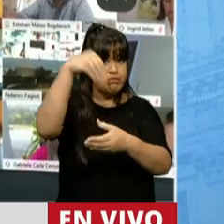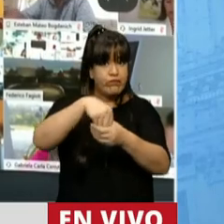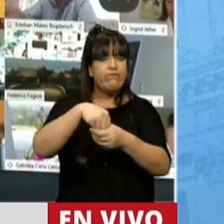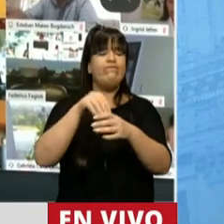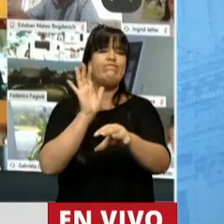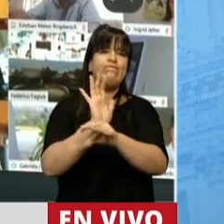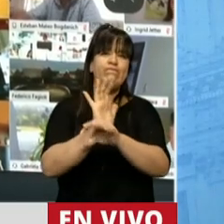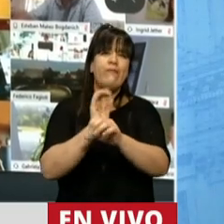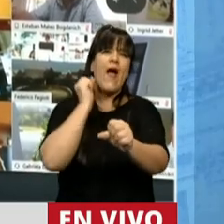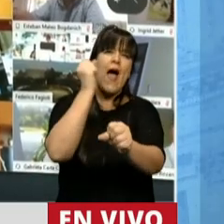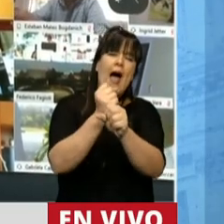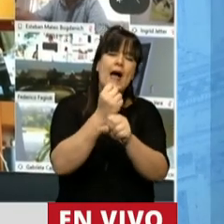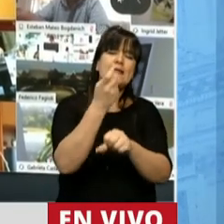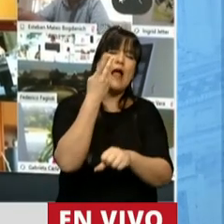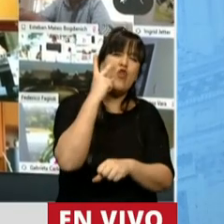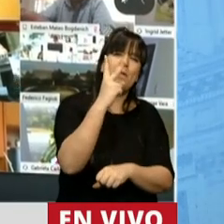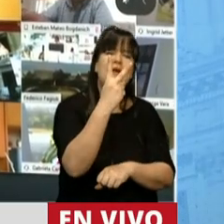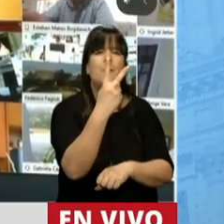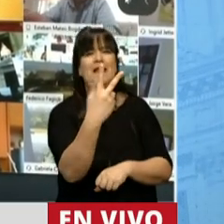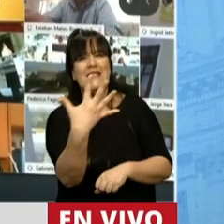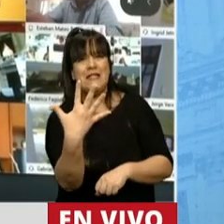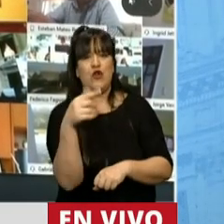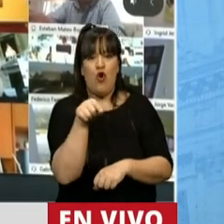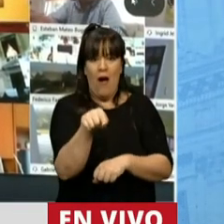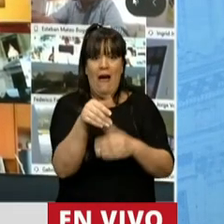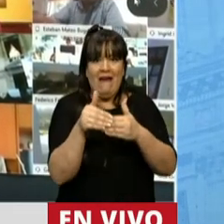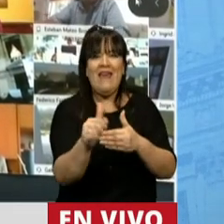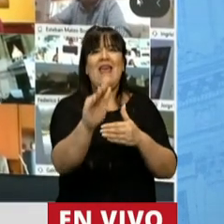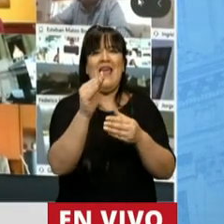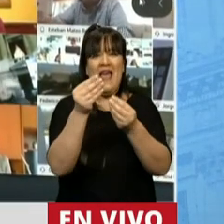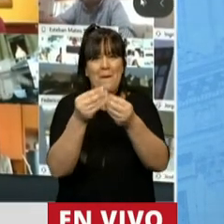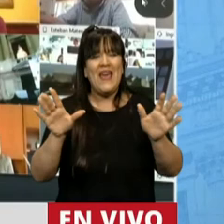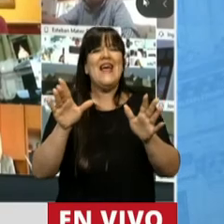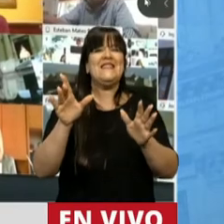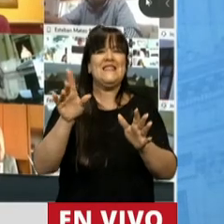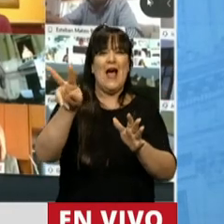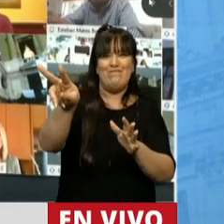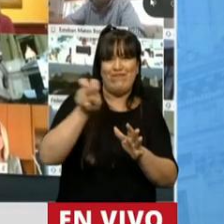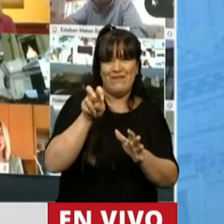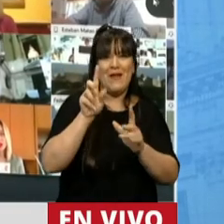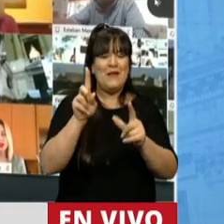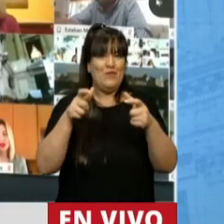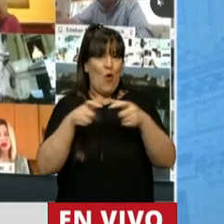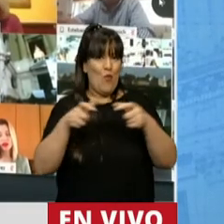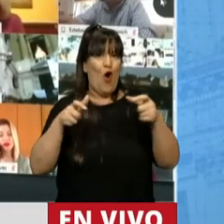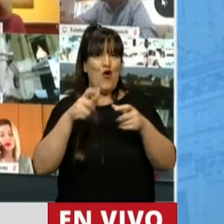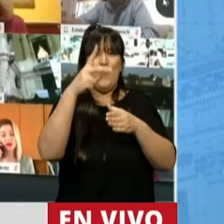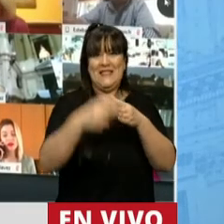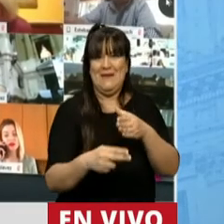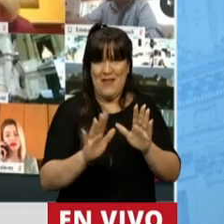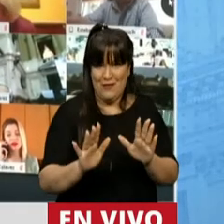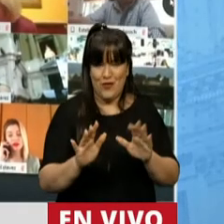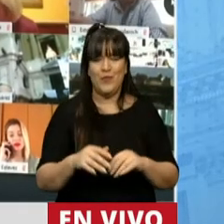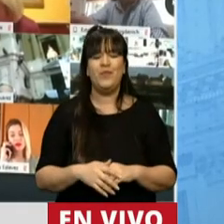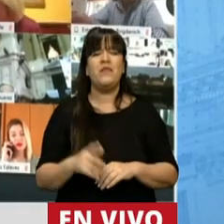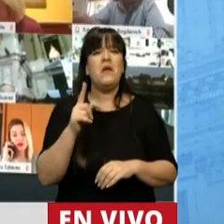hasta el 2025 que comenzaría a amortizarse el bono más corto. Creemos que